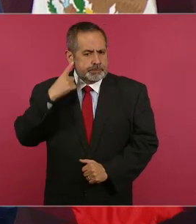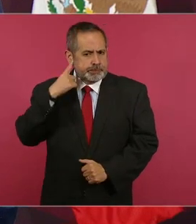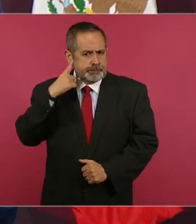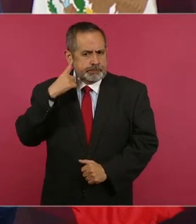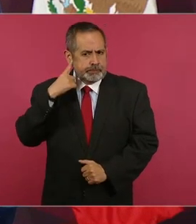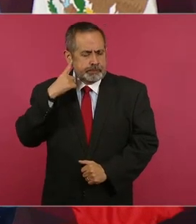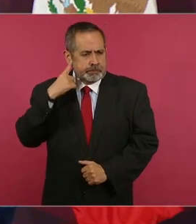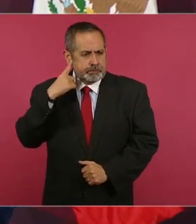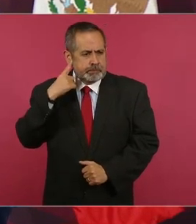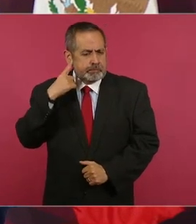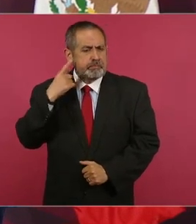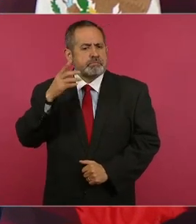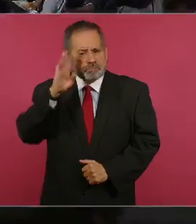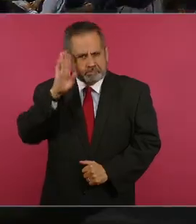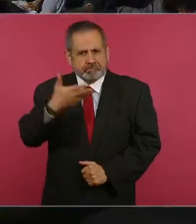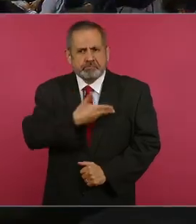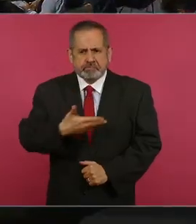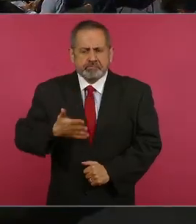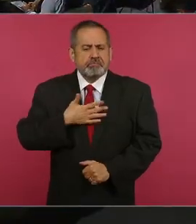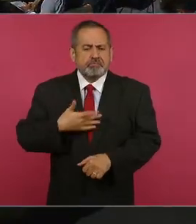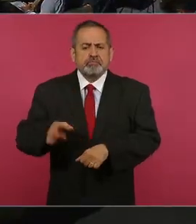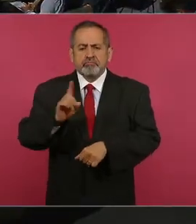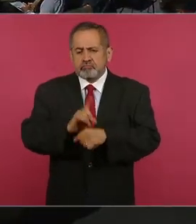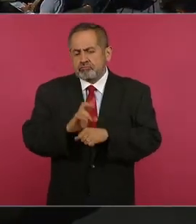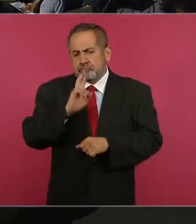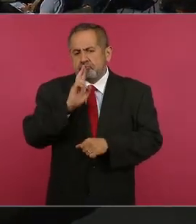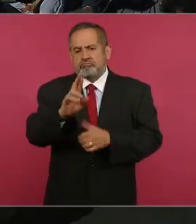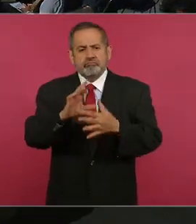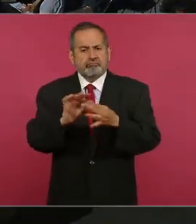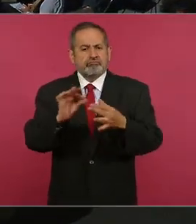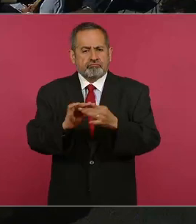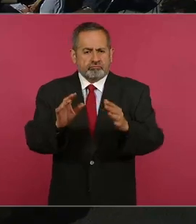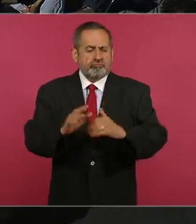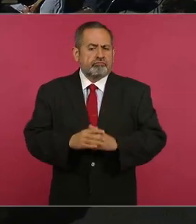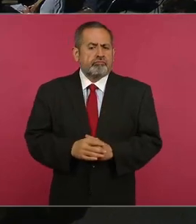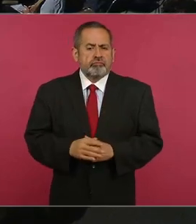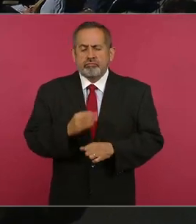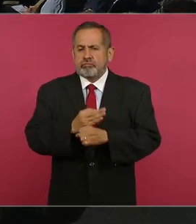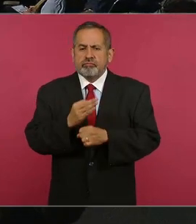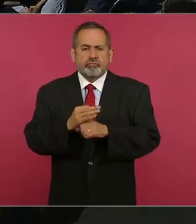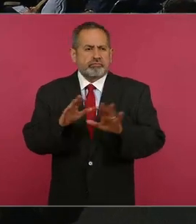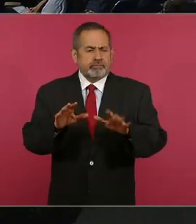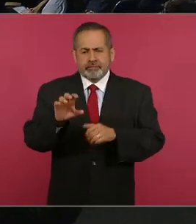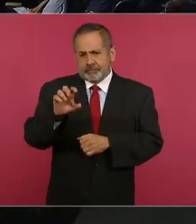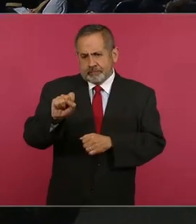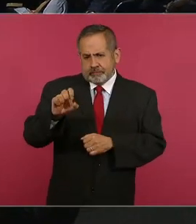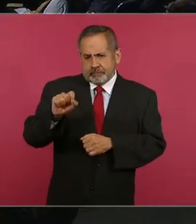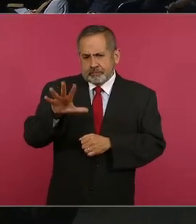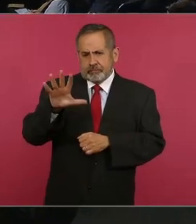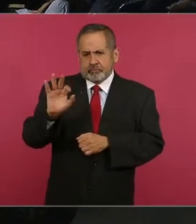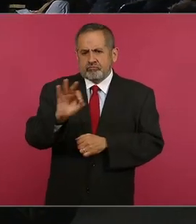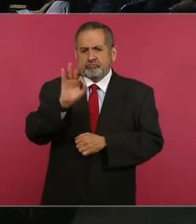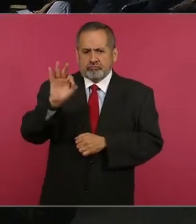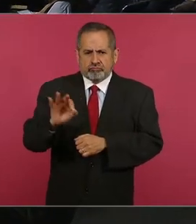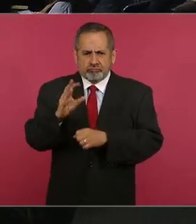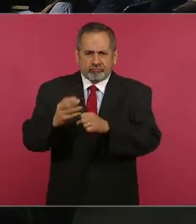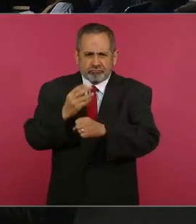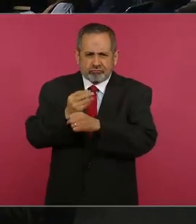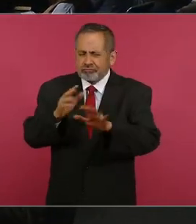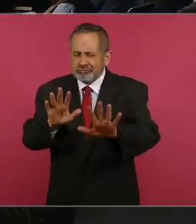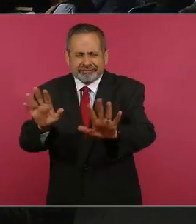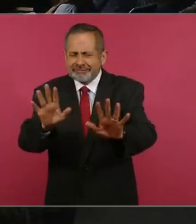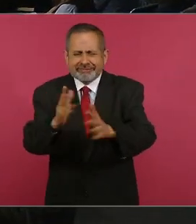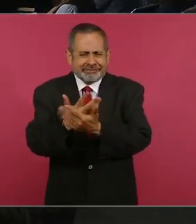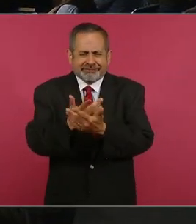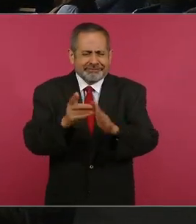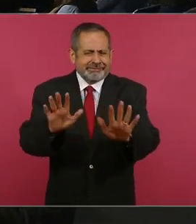Señor presidente, buen día. Reportarle que estamos ahorita al 75 por ciento del restablecimiento eléctrico.